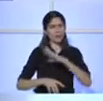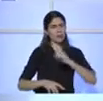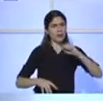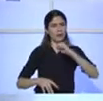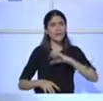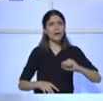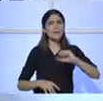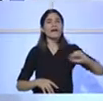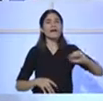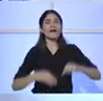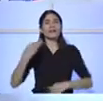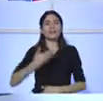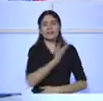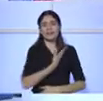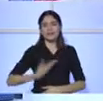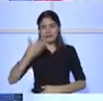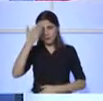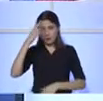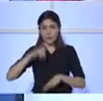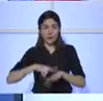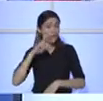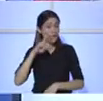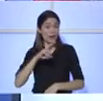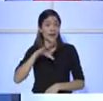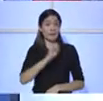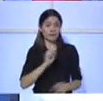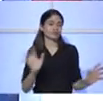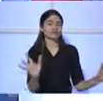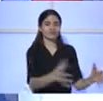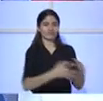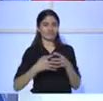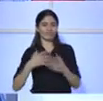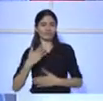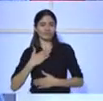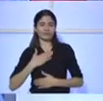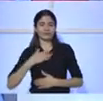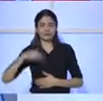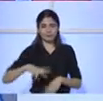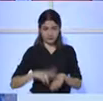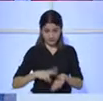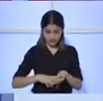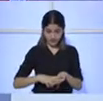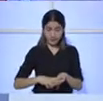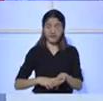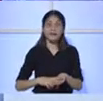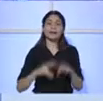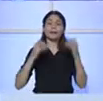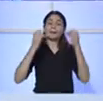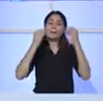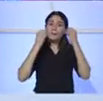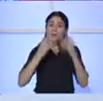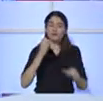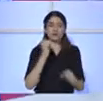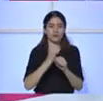organización entre instituciones. Porque no había forma, no hay forma si es que uno no tiene una coordinación interinstitucional de hacer, de